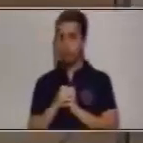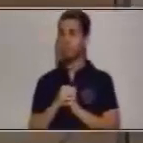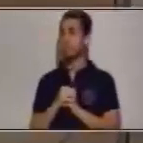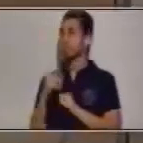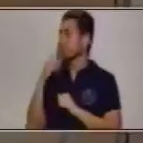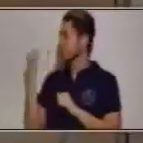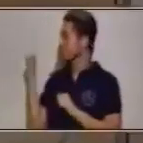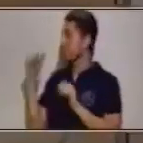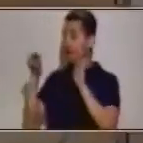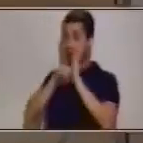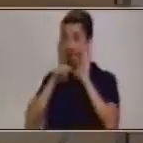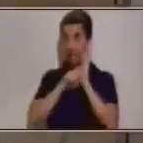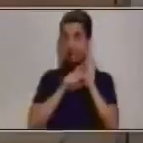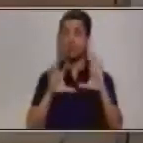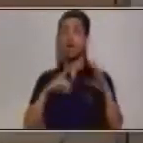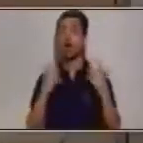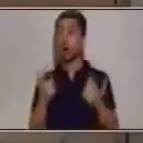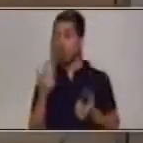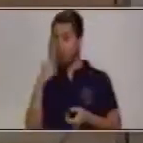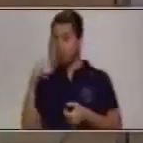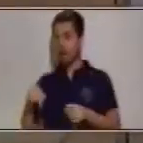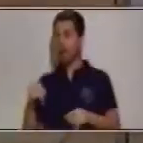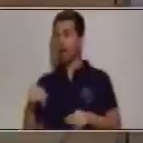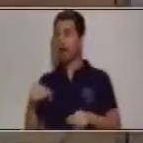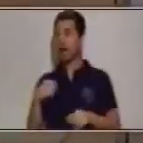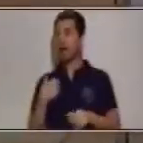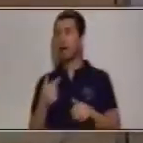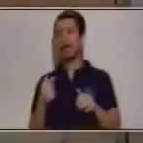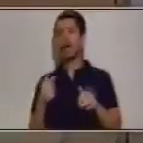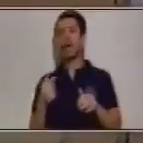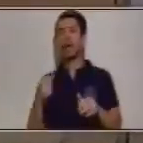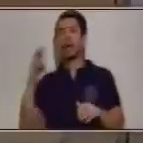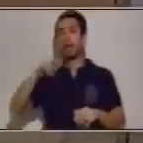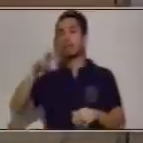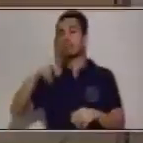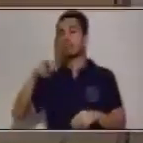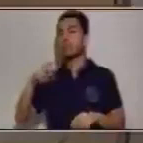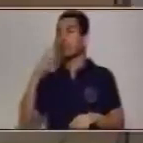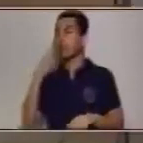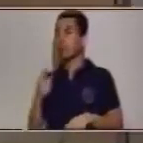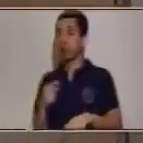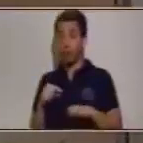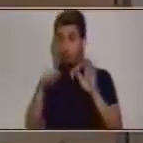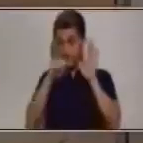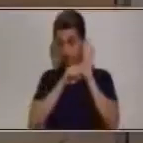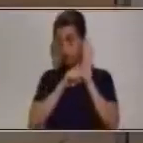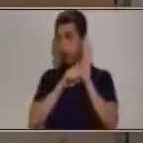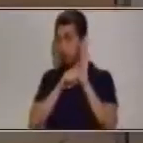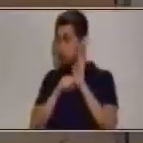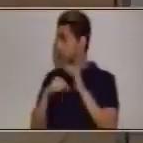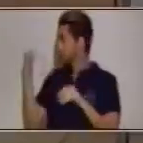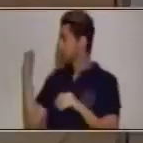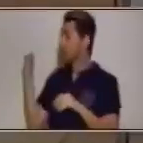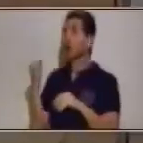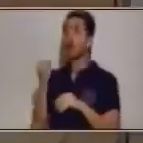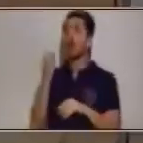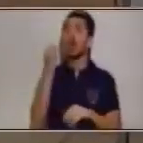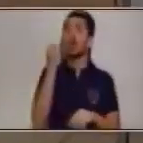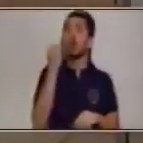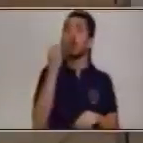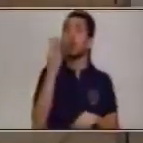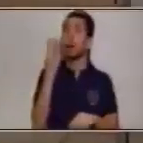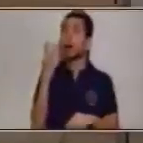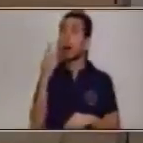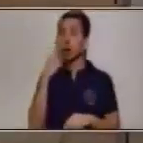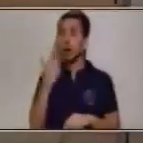resta, y por el grado del que estamos hablando, necesitamos que tenga el signo menos, y que el número mayor esté